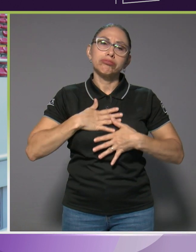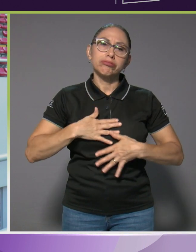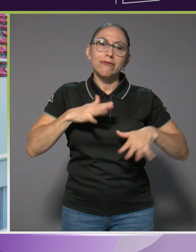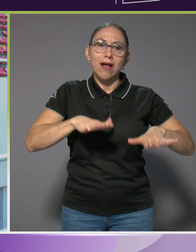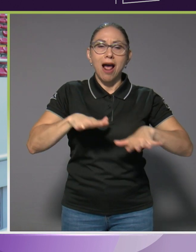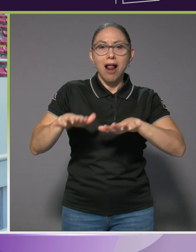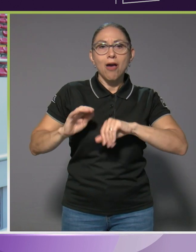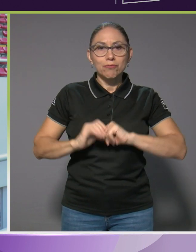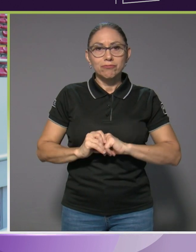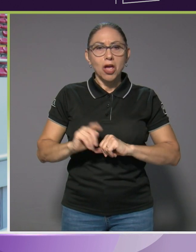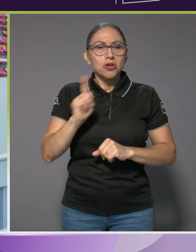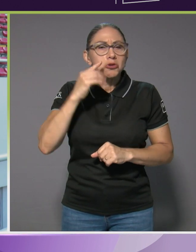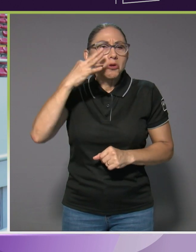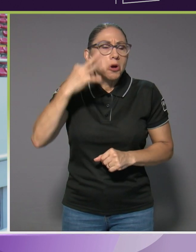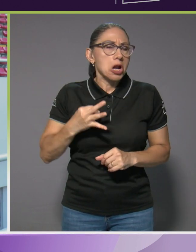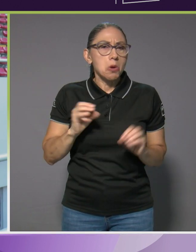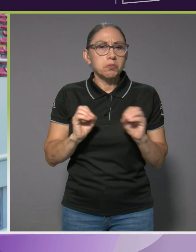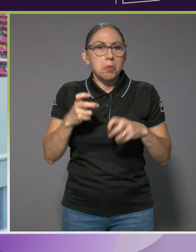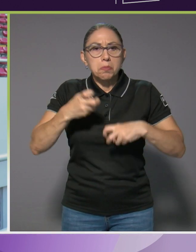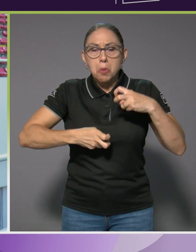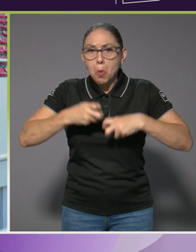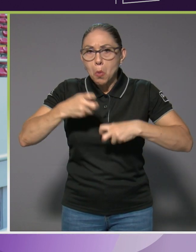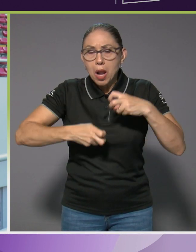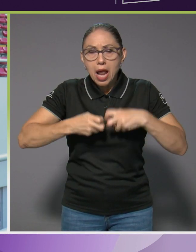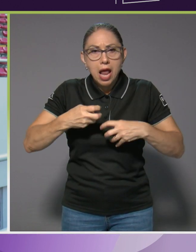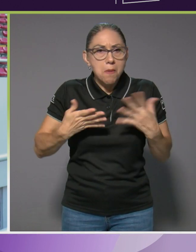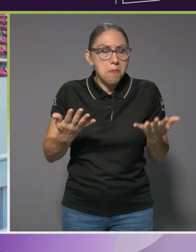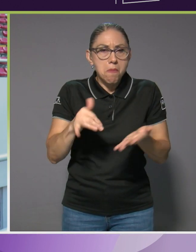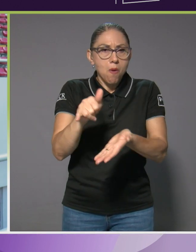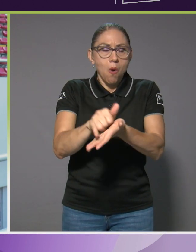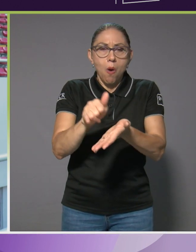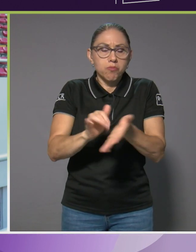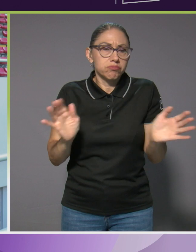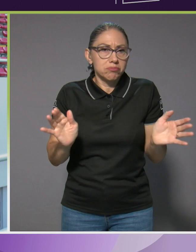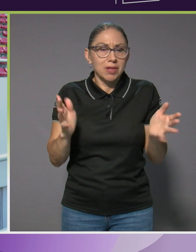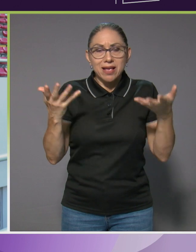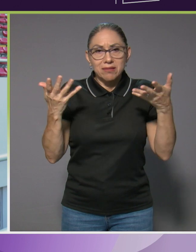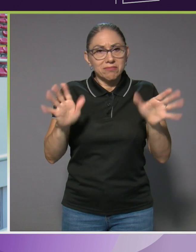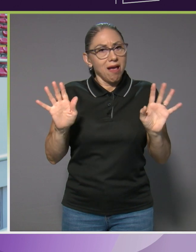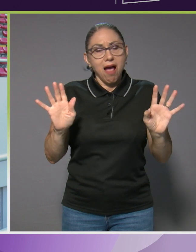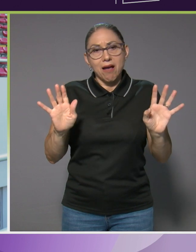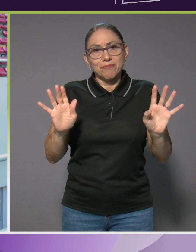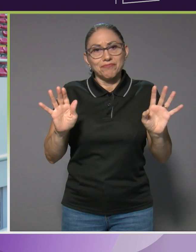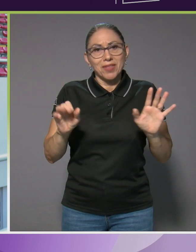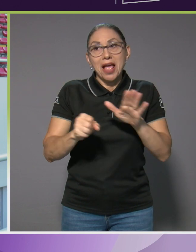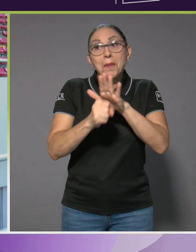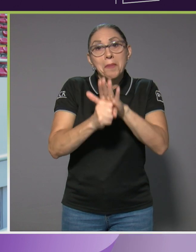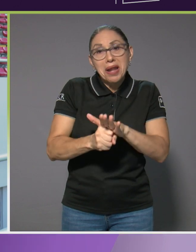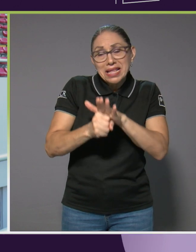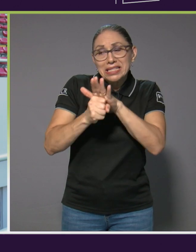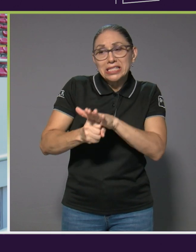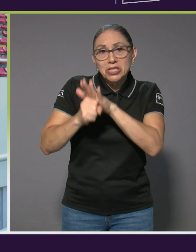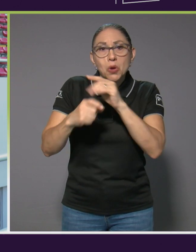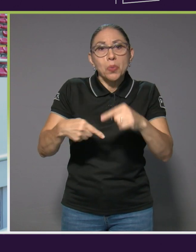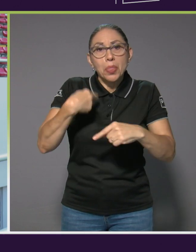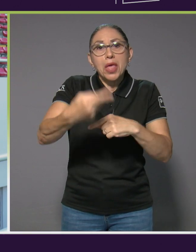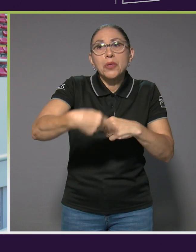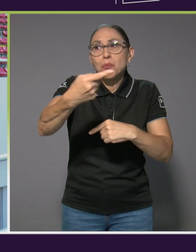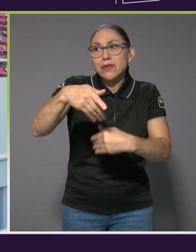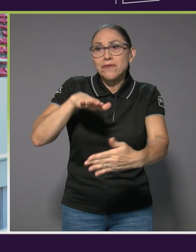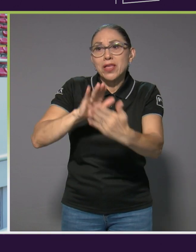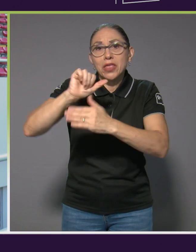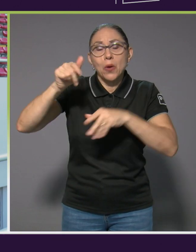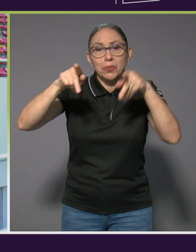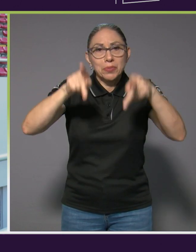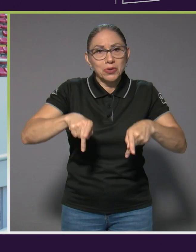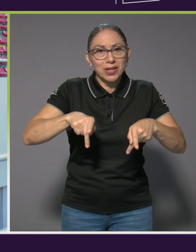entonces no creo que haya mayor problema en cuanto a eso, eso ya la presión vendrá ante los demás, como te digo en el